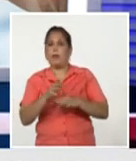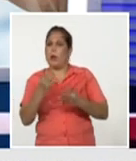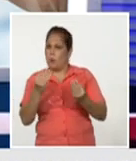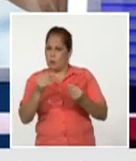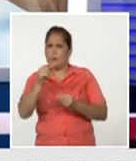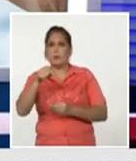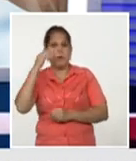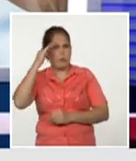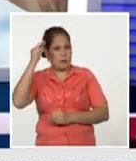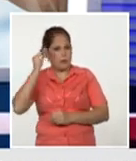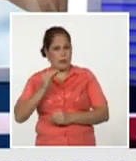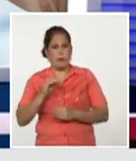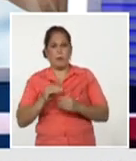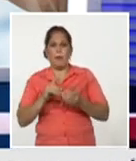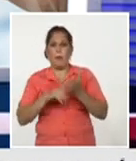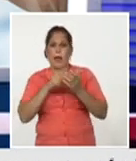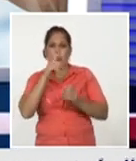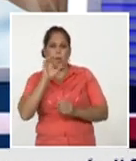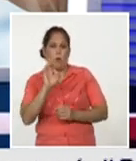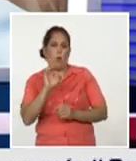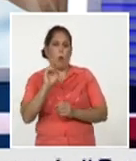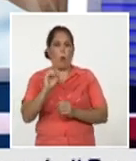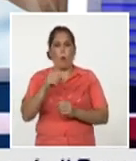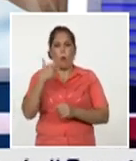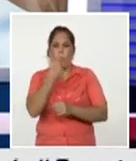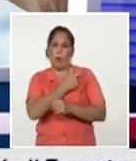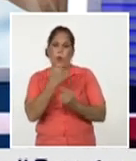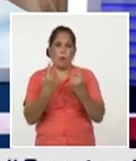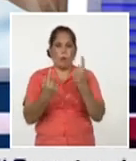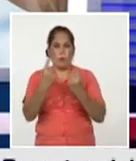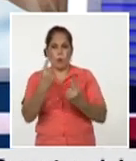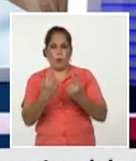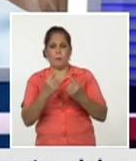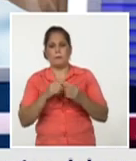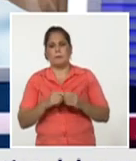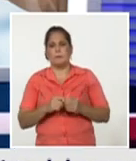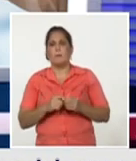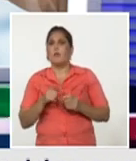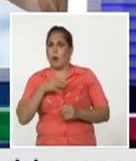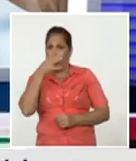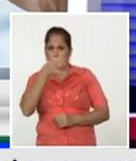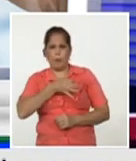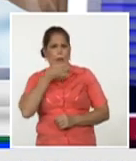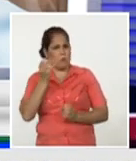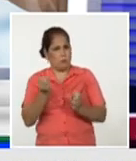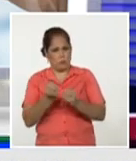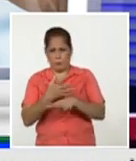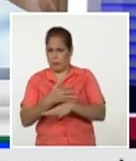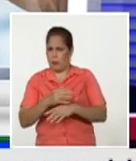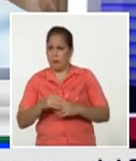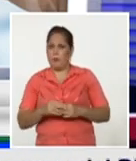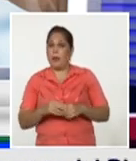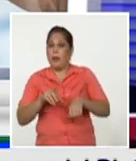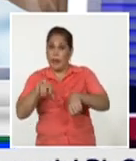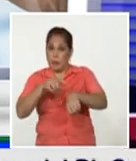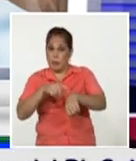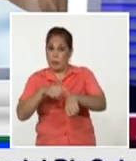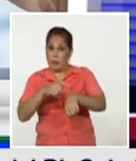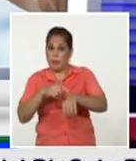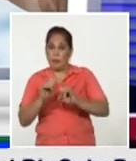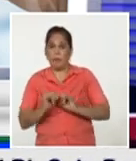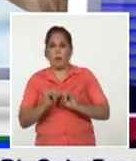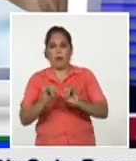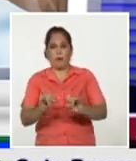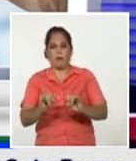saben si les tocó vacuna o les tocó placebo y todos están recibiendo la explicación de en qué momento van a recibir el